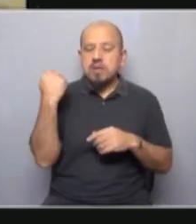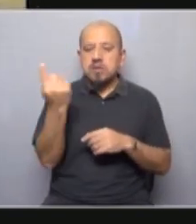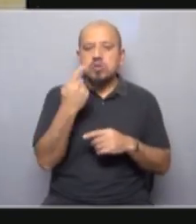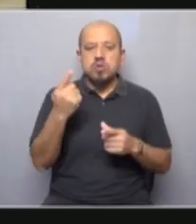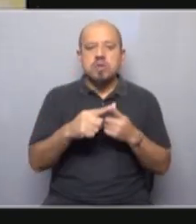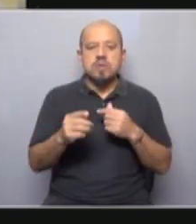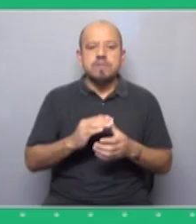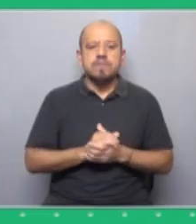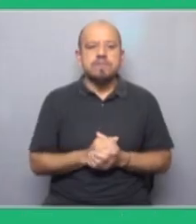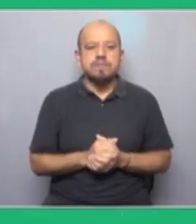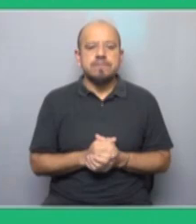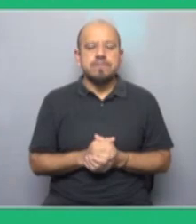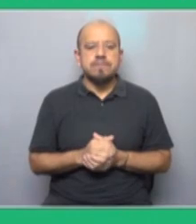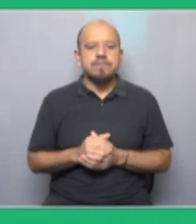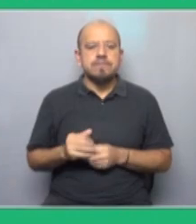de consumo.